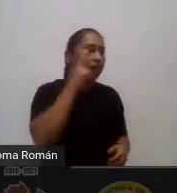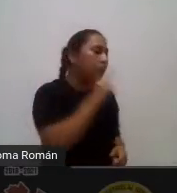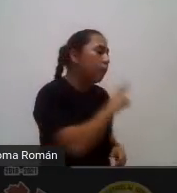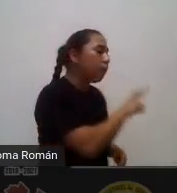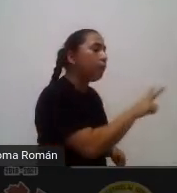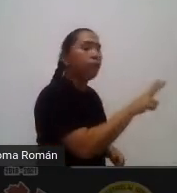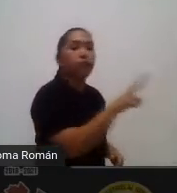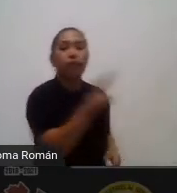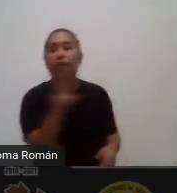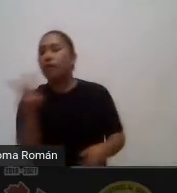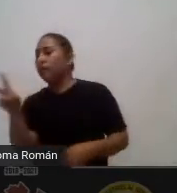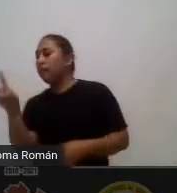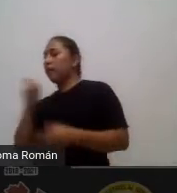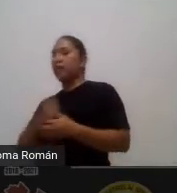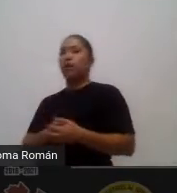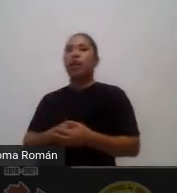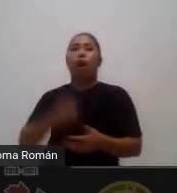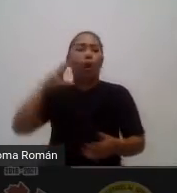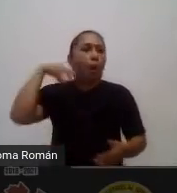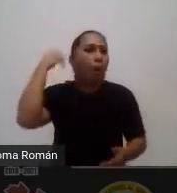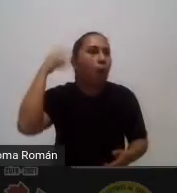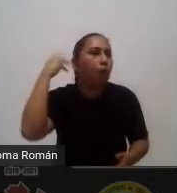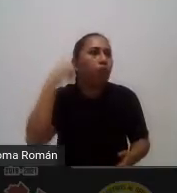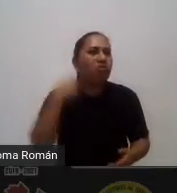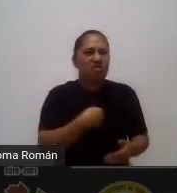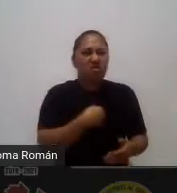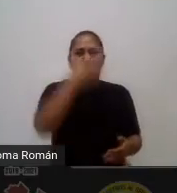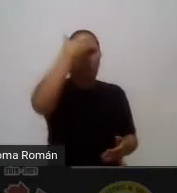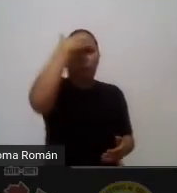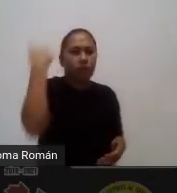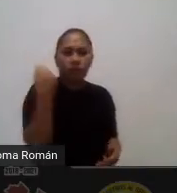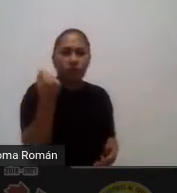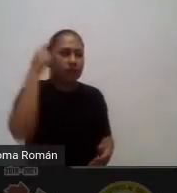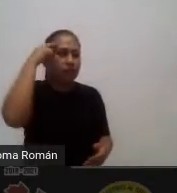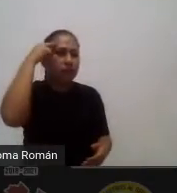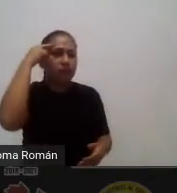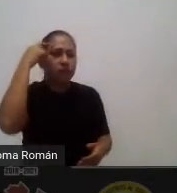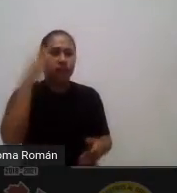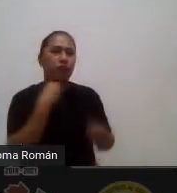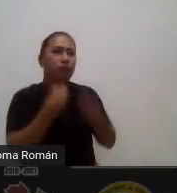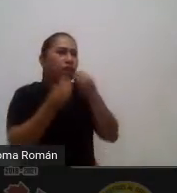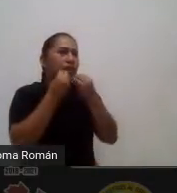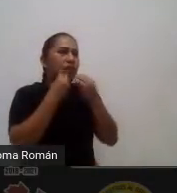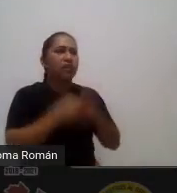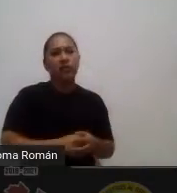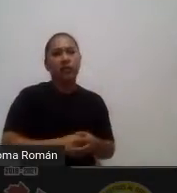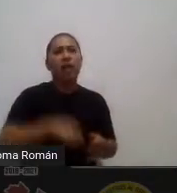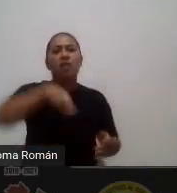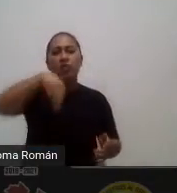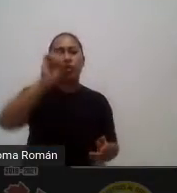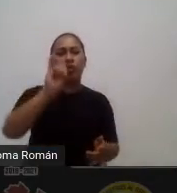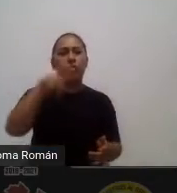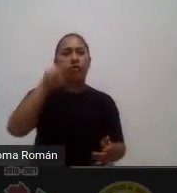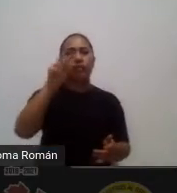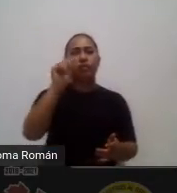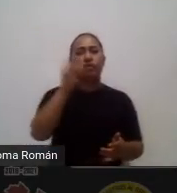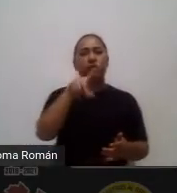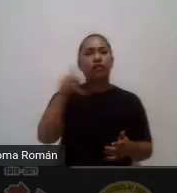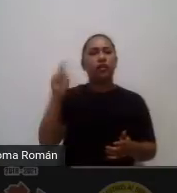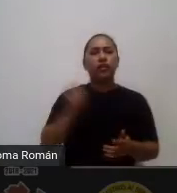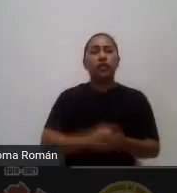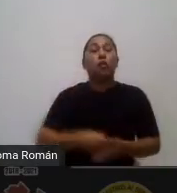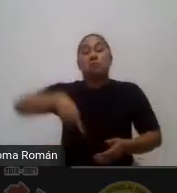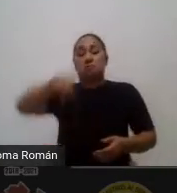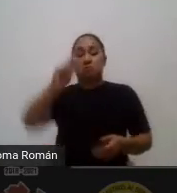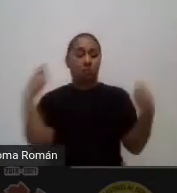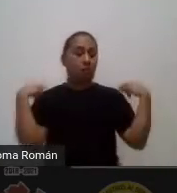fenómeno si oye mira yo no sé bien de la dieta keto o de la nutrición tipo keto pero la maestra